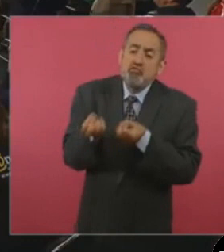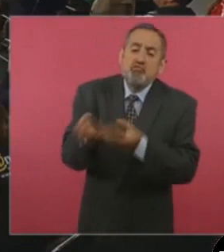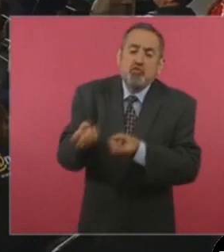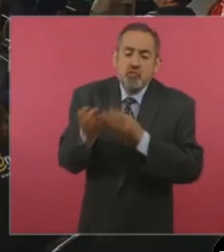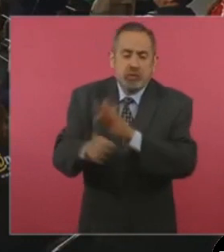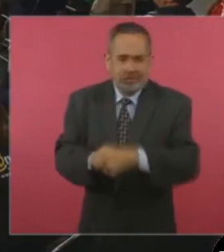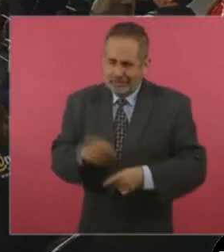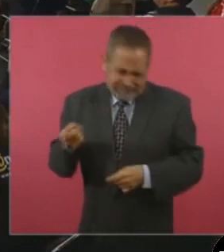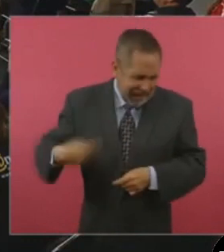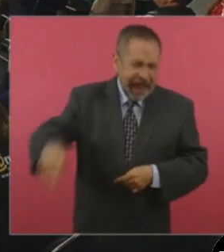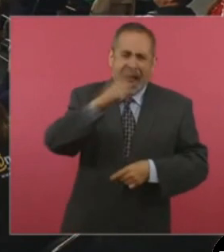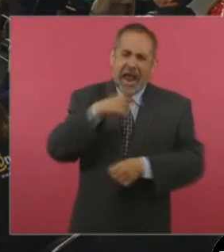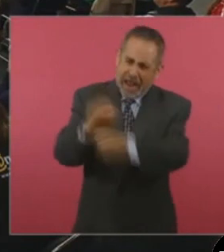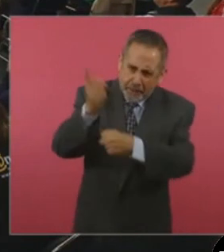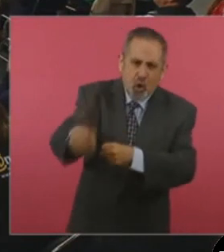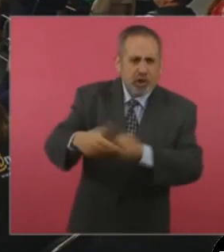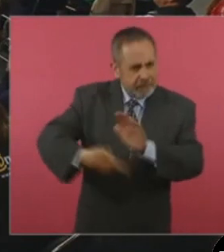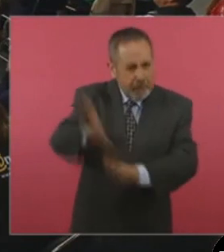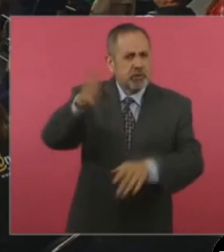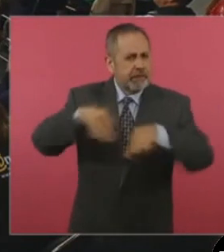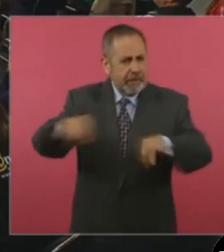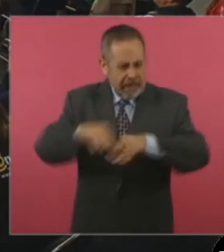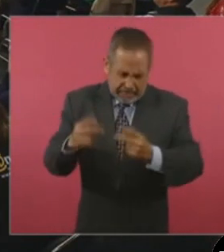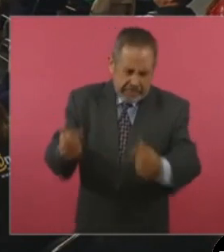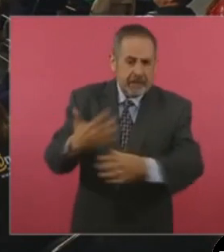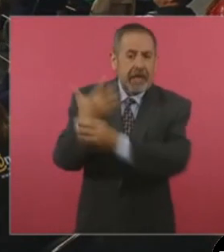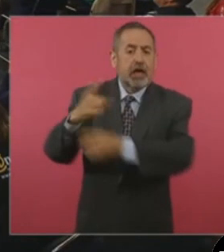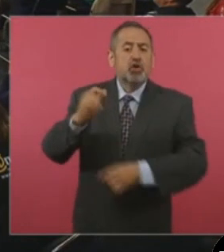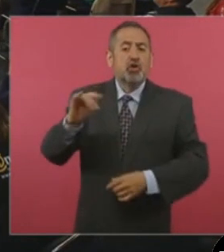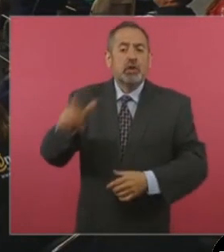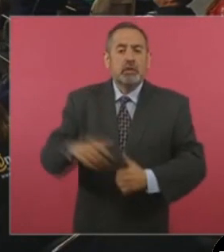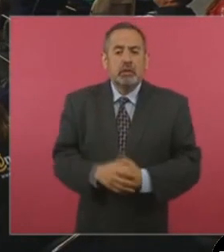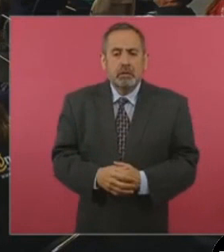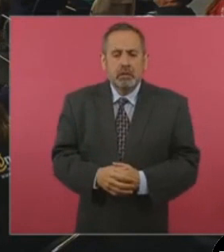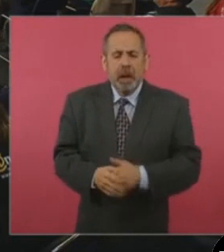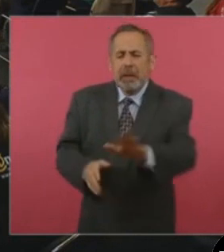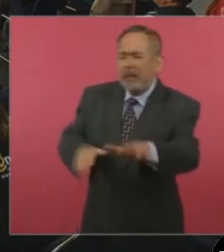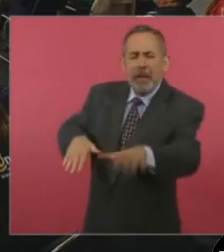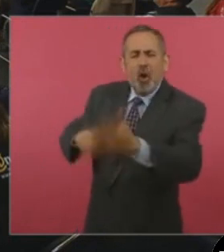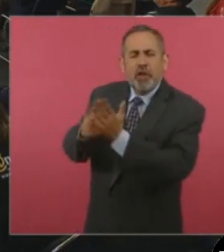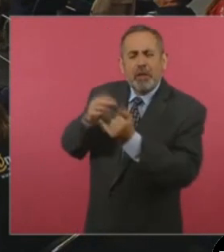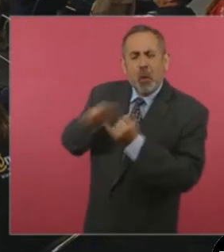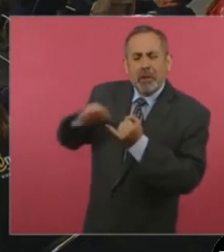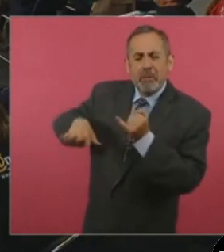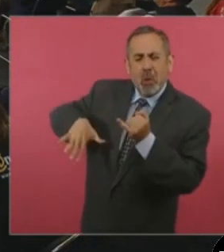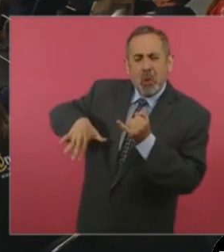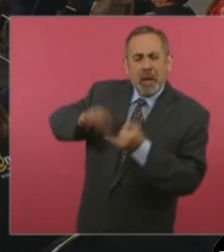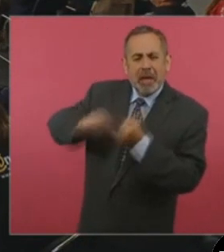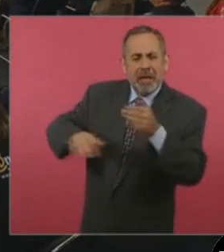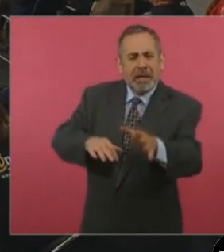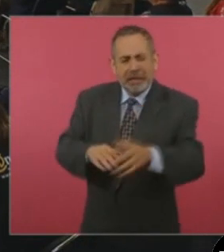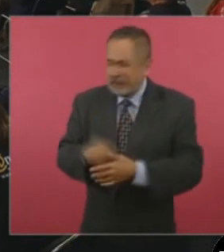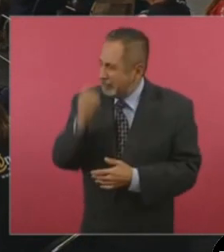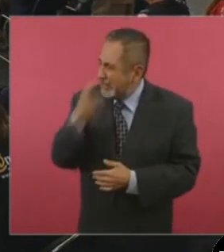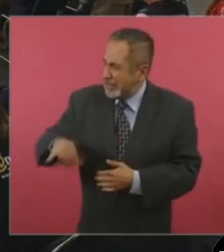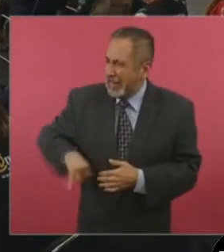trabajar, cabrones, como dice Xochitl. A ver, repite su último. Eso está